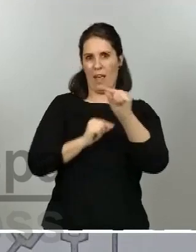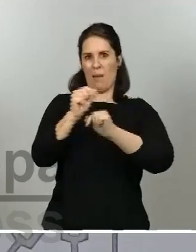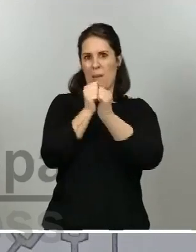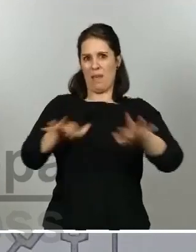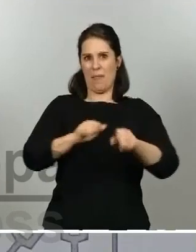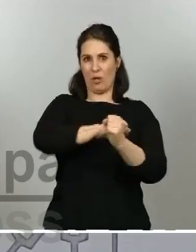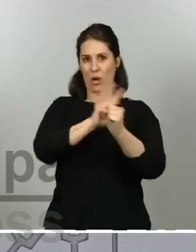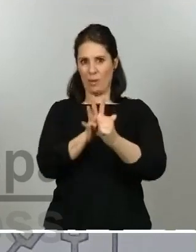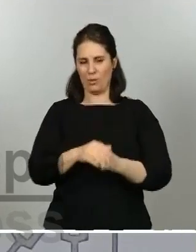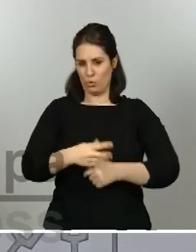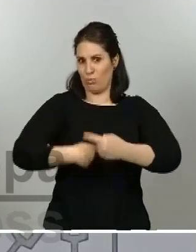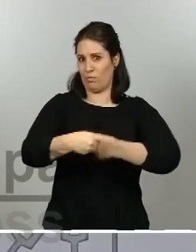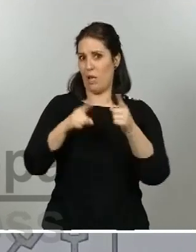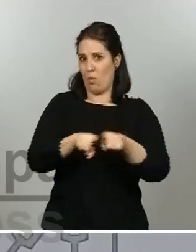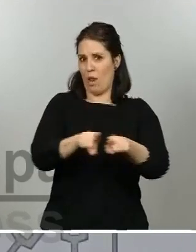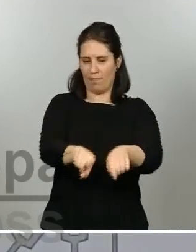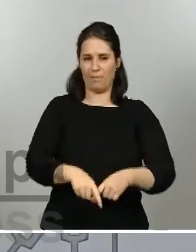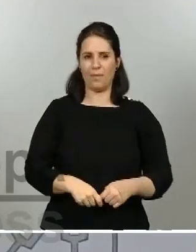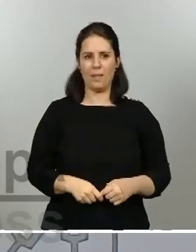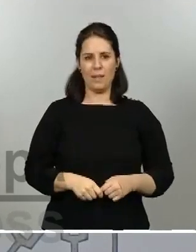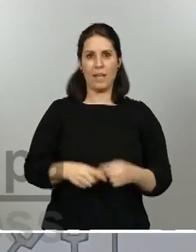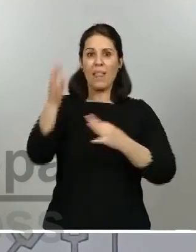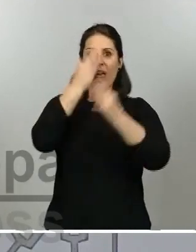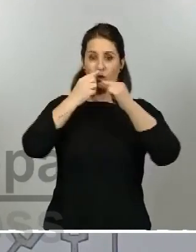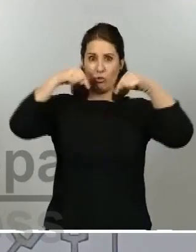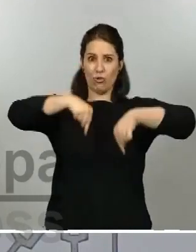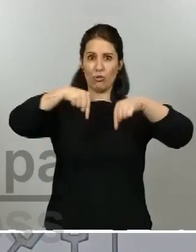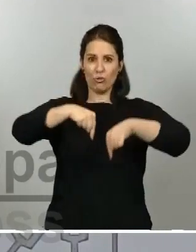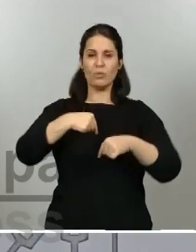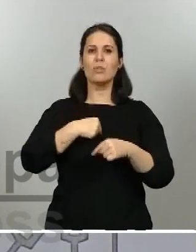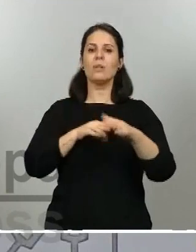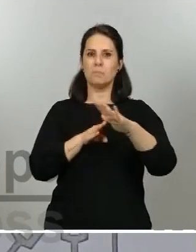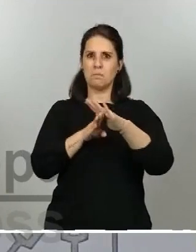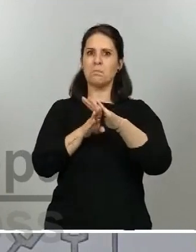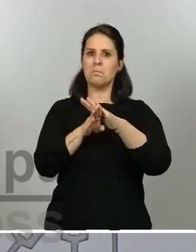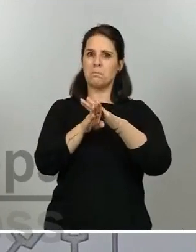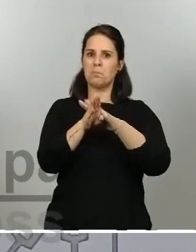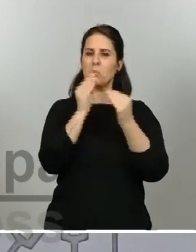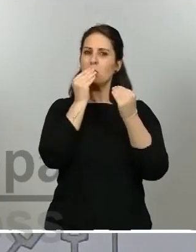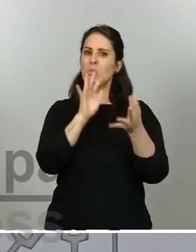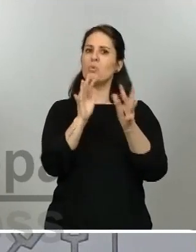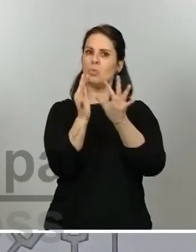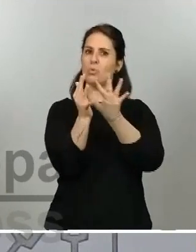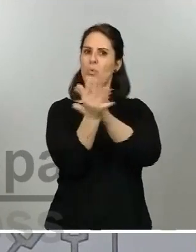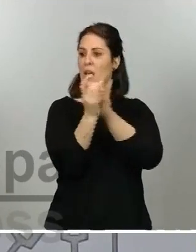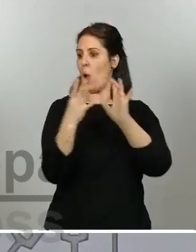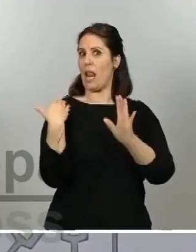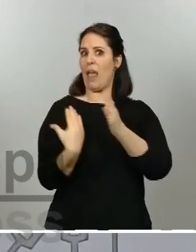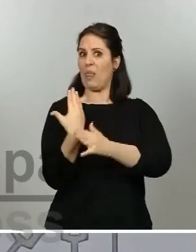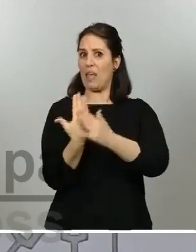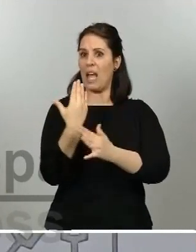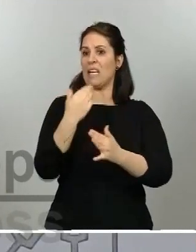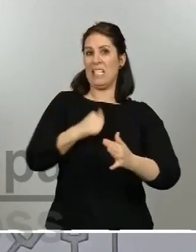Los datos, la verdad, es que a día de hoy siguen la buena evolución que hemos estado viendo en los días anteriores, incluso en las semanas anteriores.